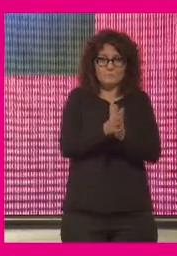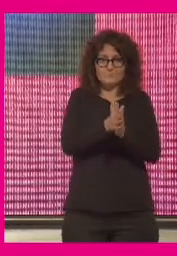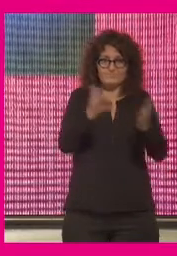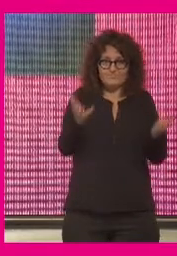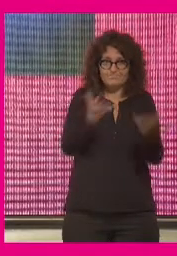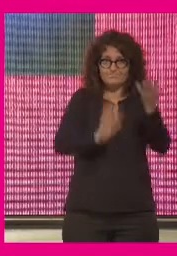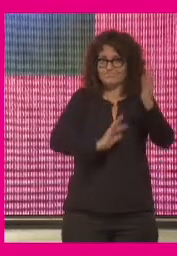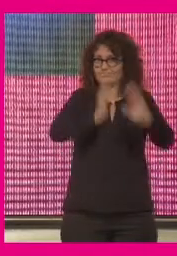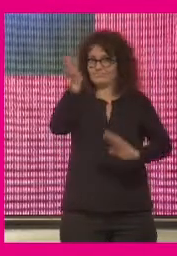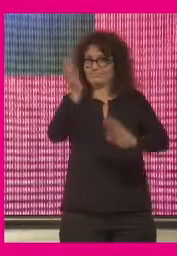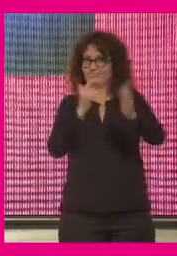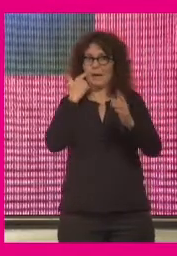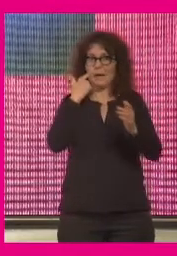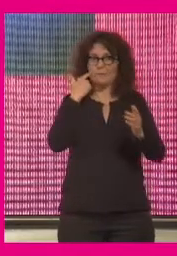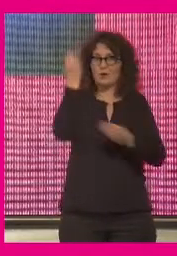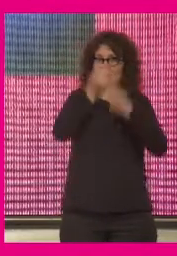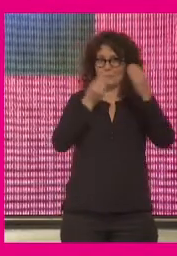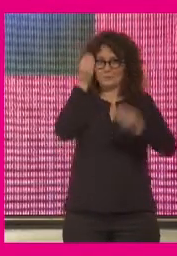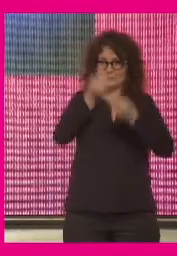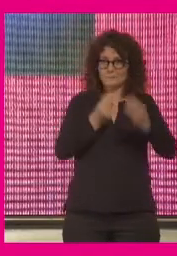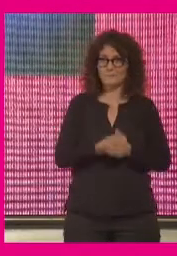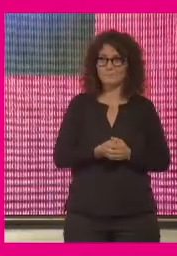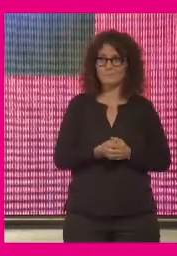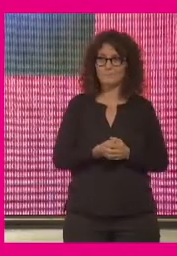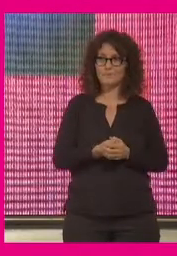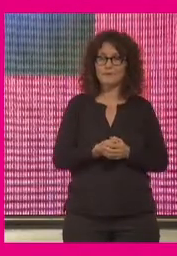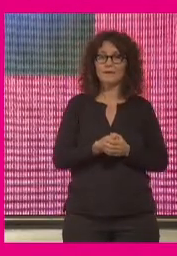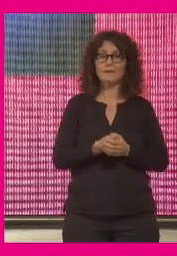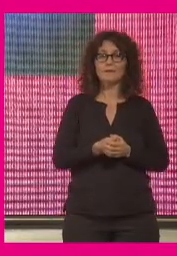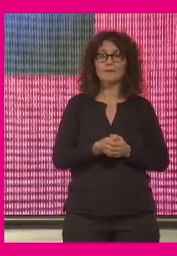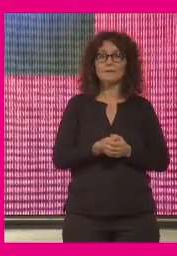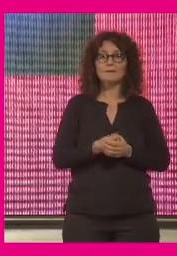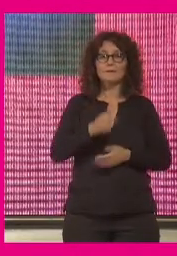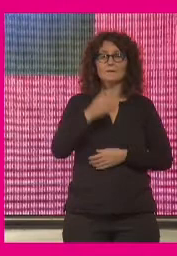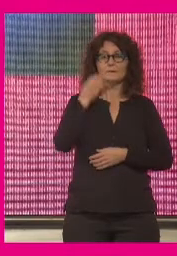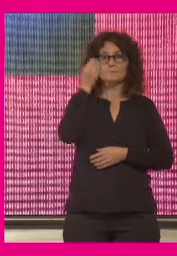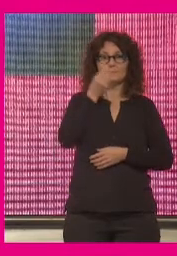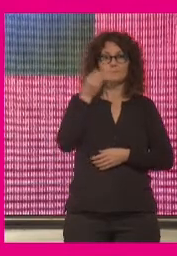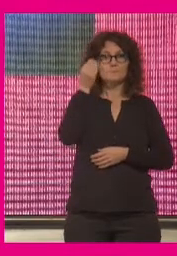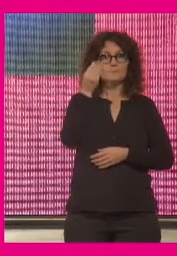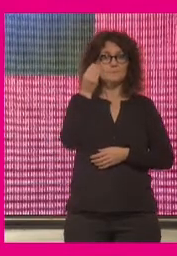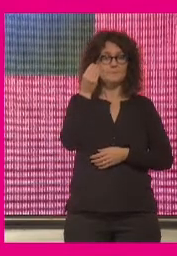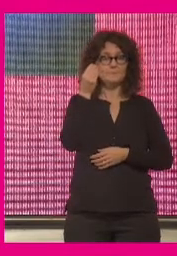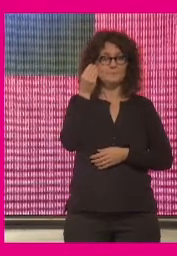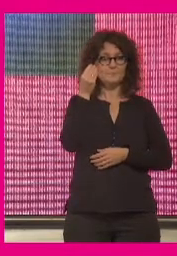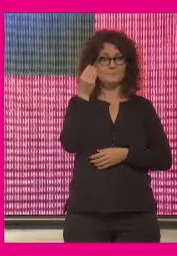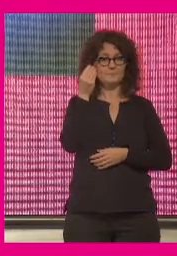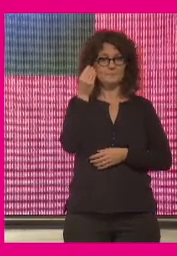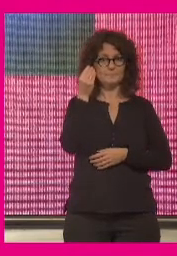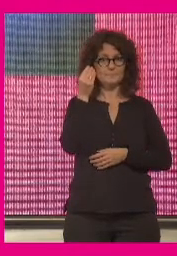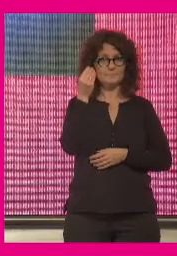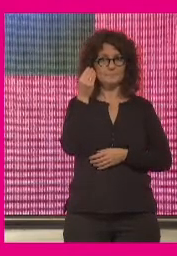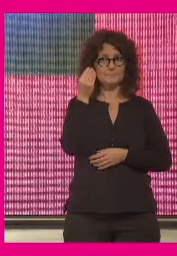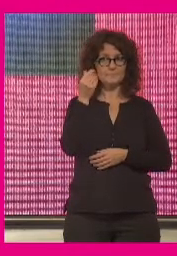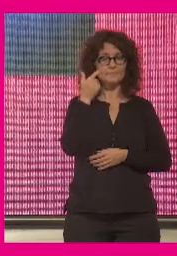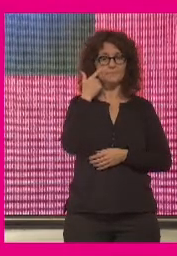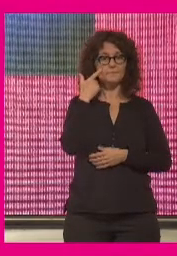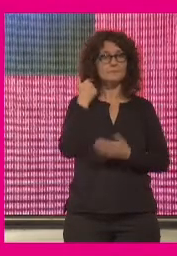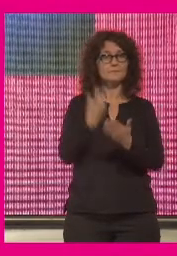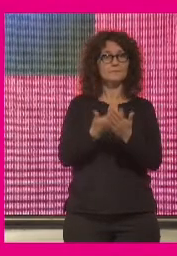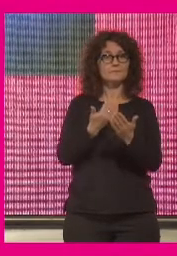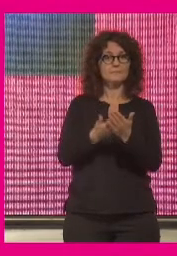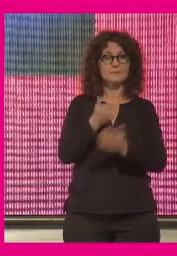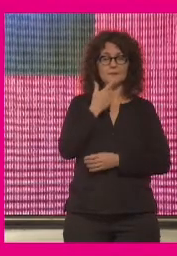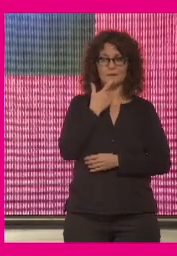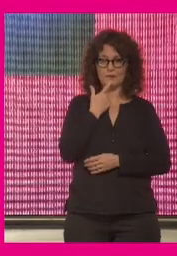confusión José María llega una pregunta por las redes sociales que creo que es que es idóneo para contestar que